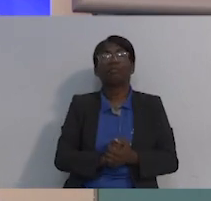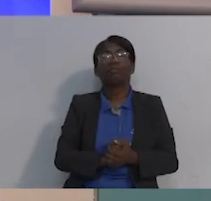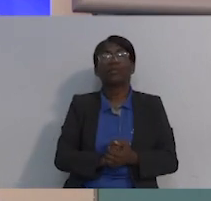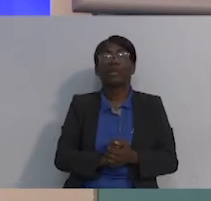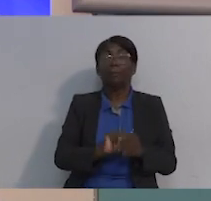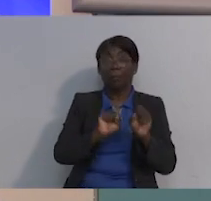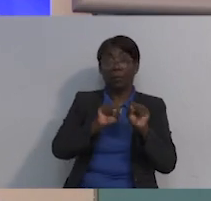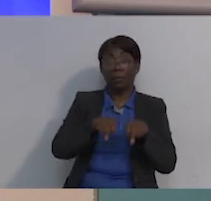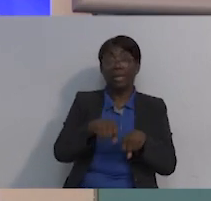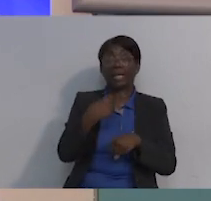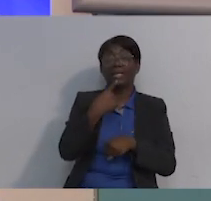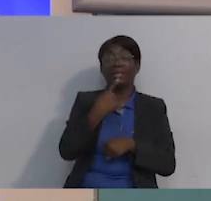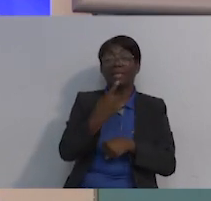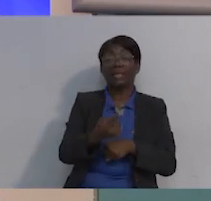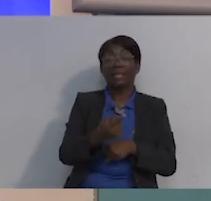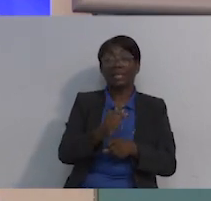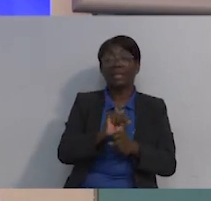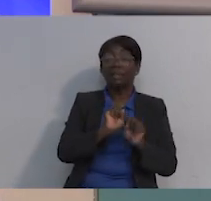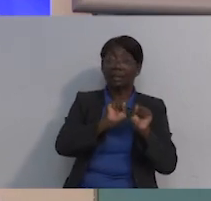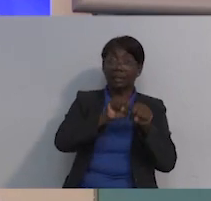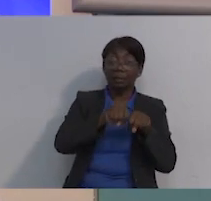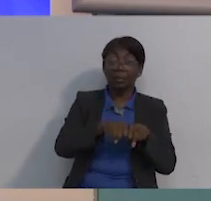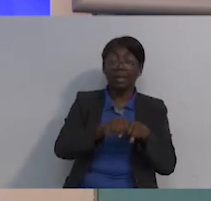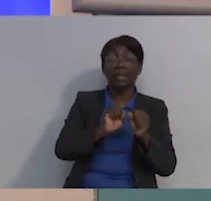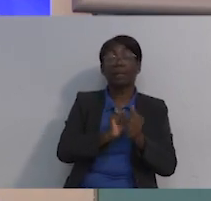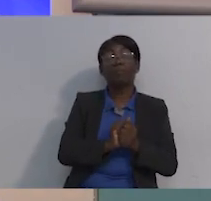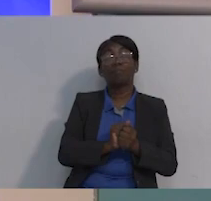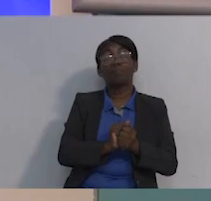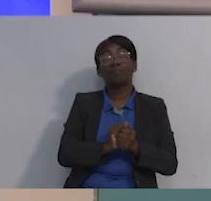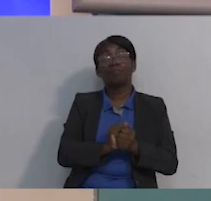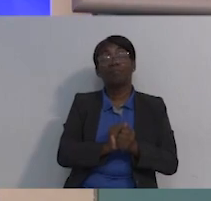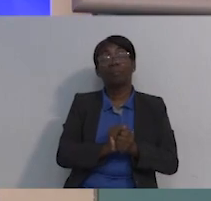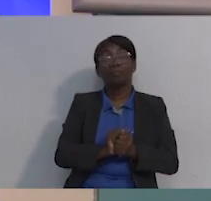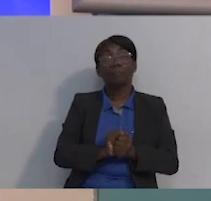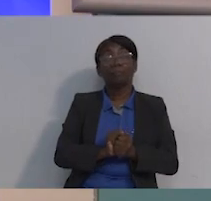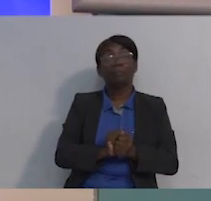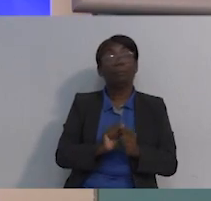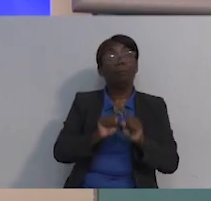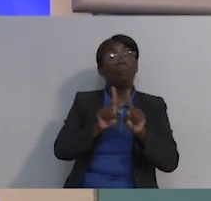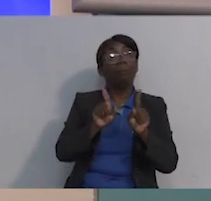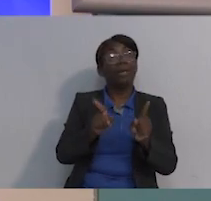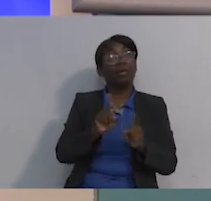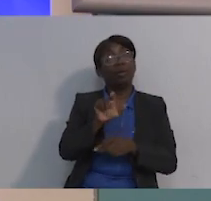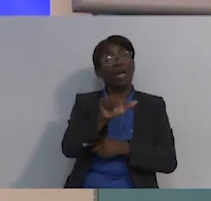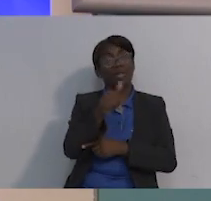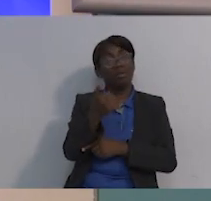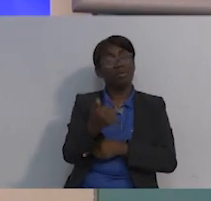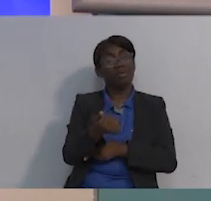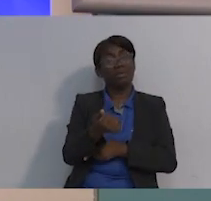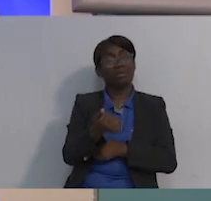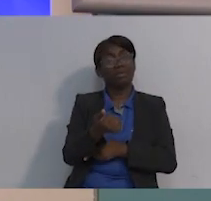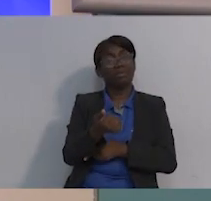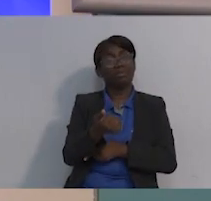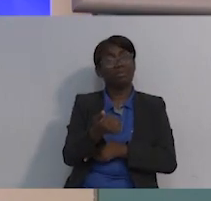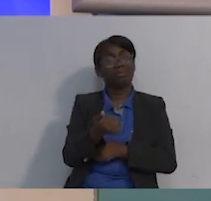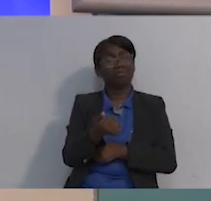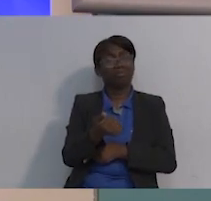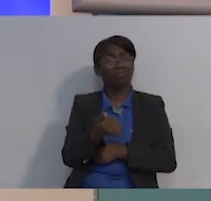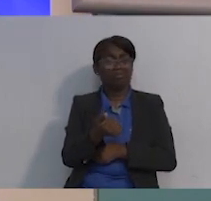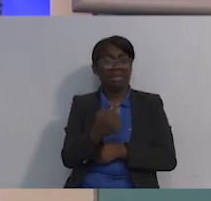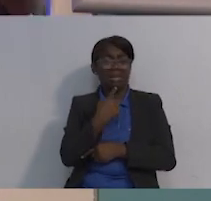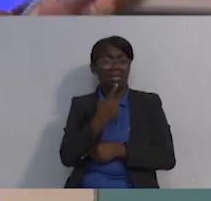Pero hay otros que simplemente le dicen, usted haga esto y ya. Entonces la gente se va a su casa